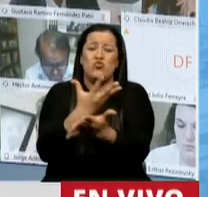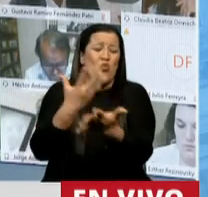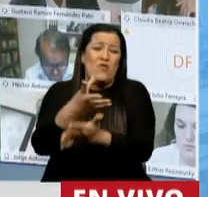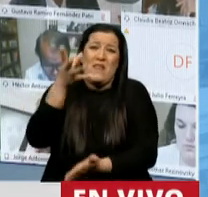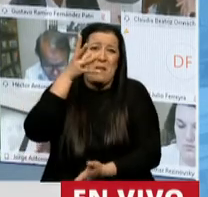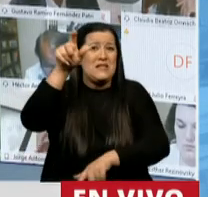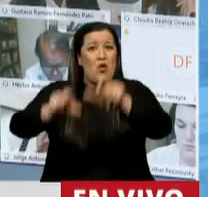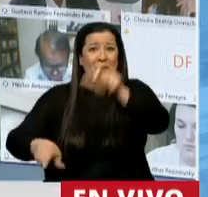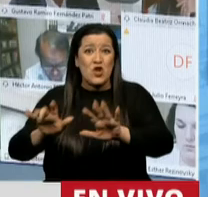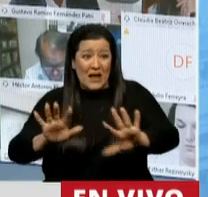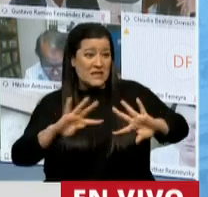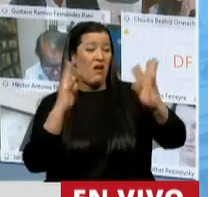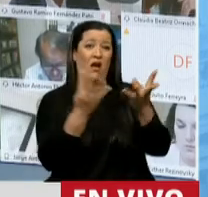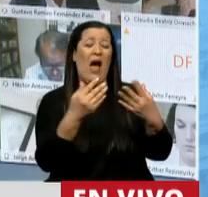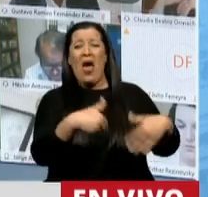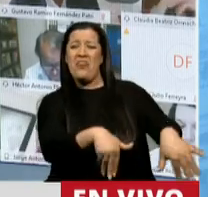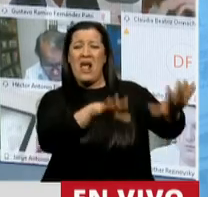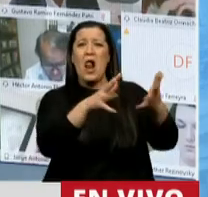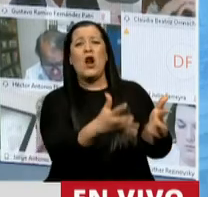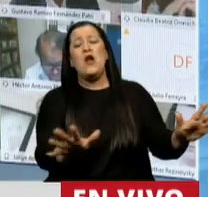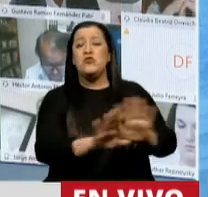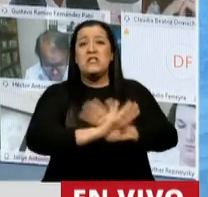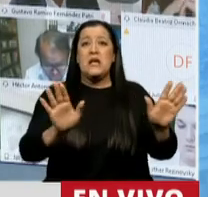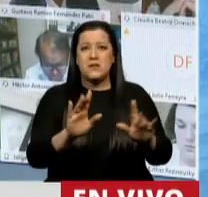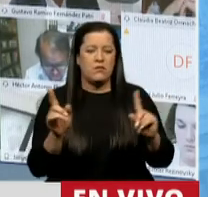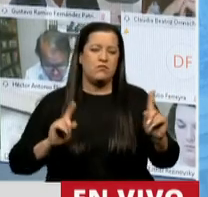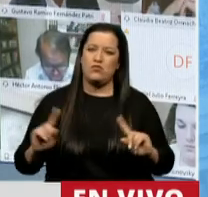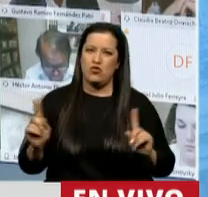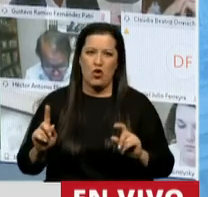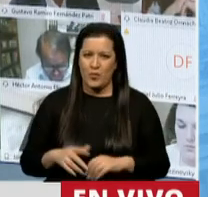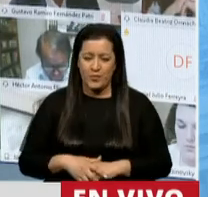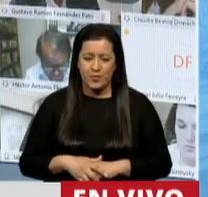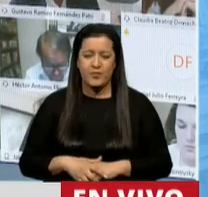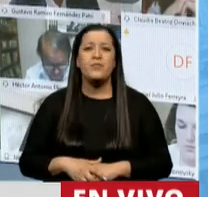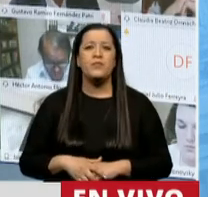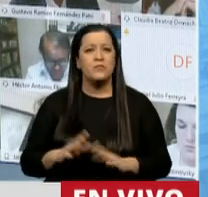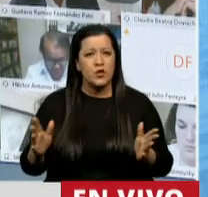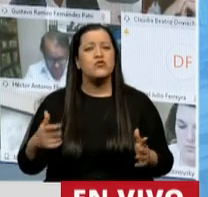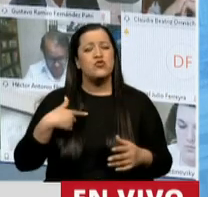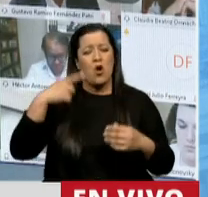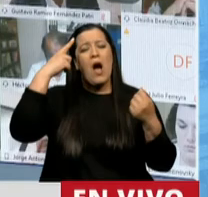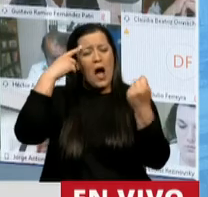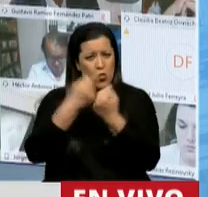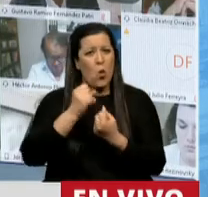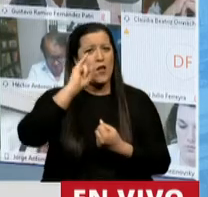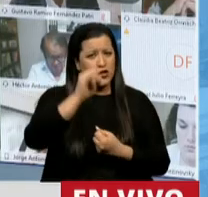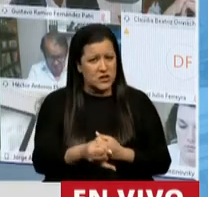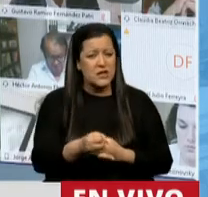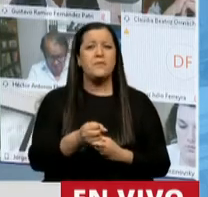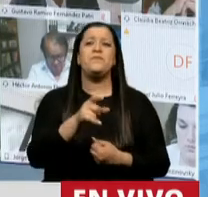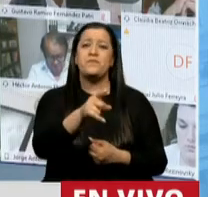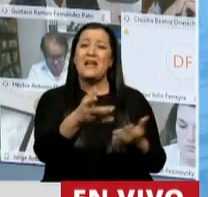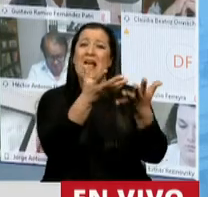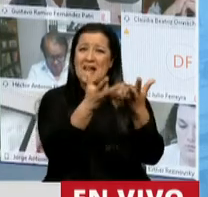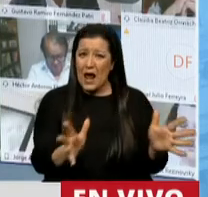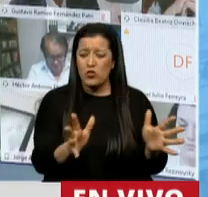como para que nosotros dejemos pasar este tipo de cuestiones. Así que, presidente, comparto de que más allá de la